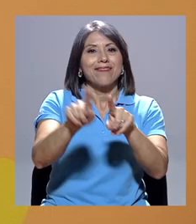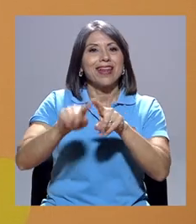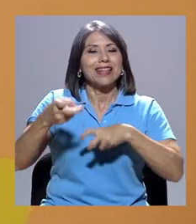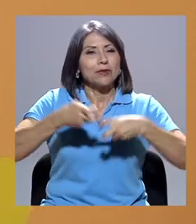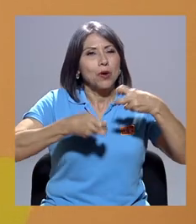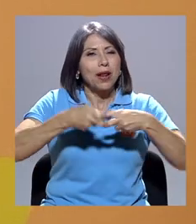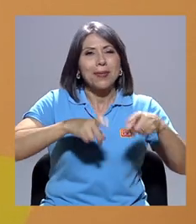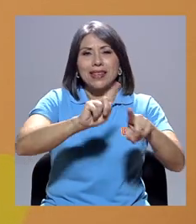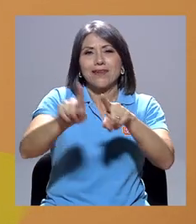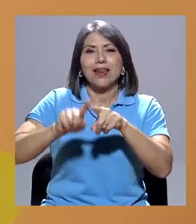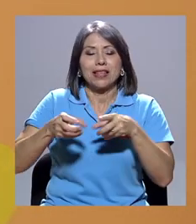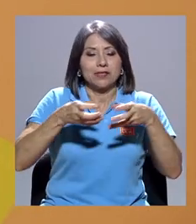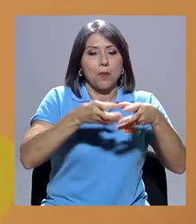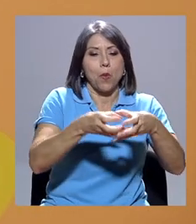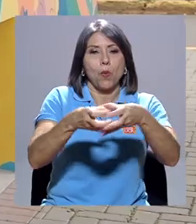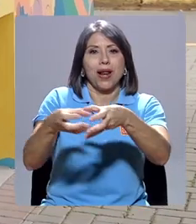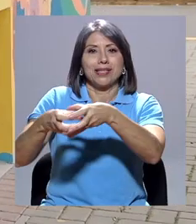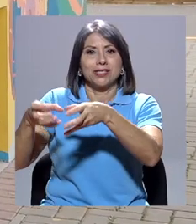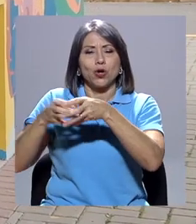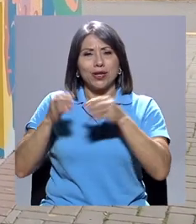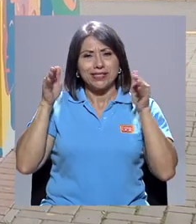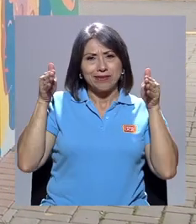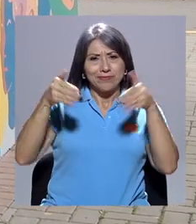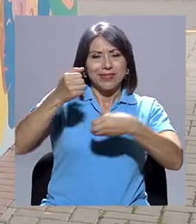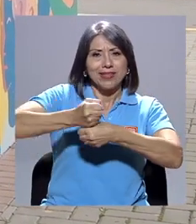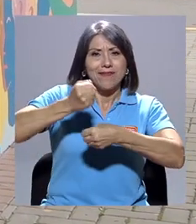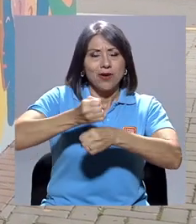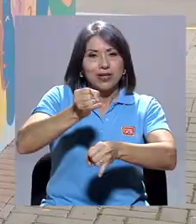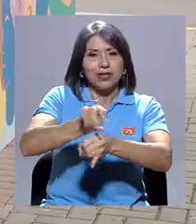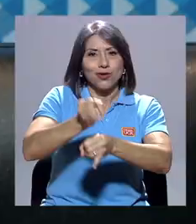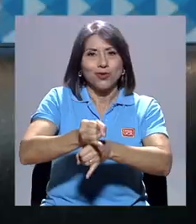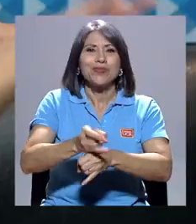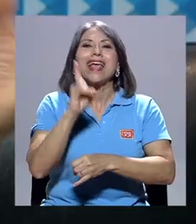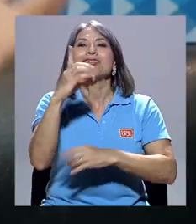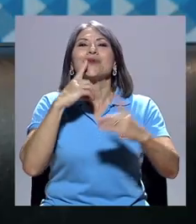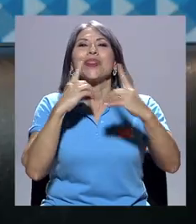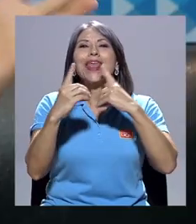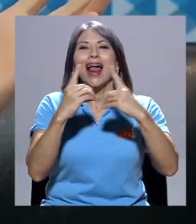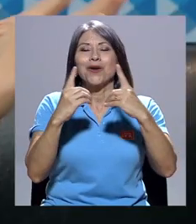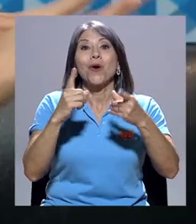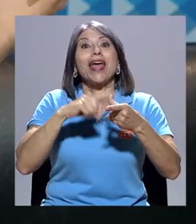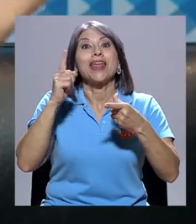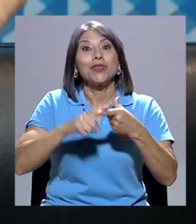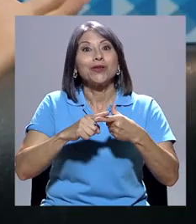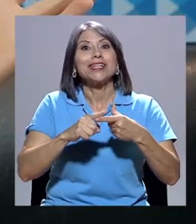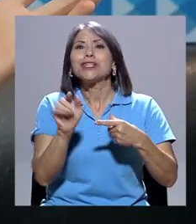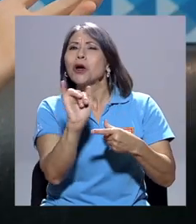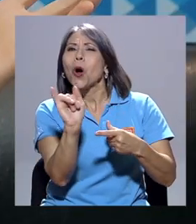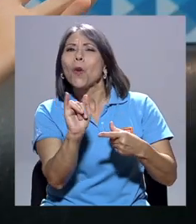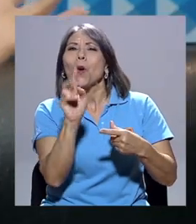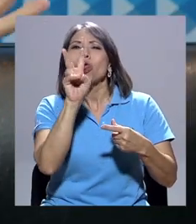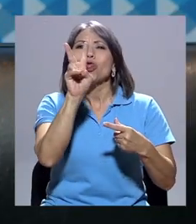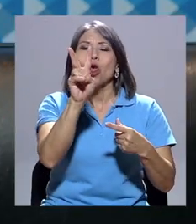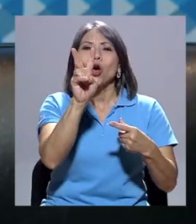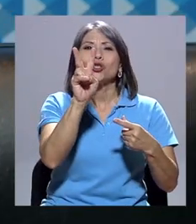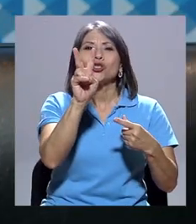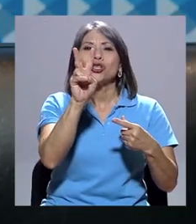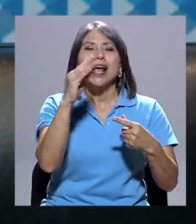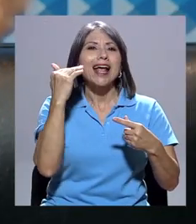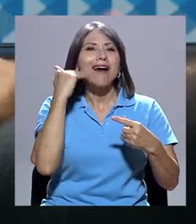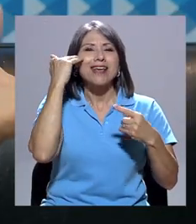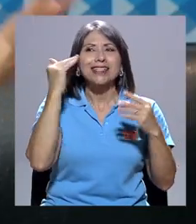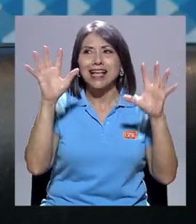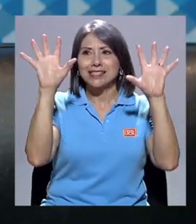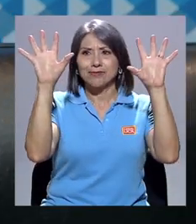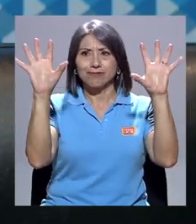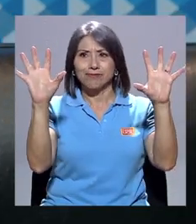las que trata el instituto. Es un diálogo, entonces hay como dos cabezas de cada lado muy grandotas que son las que están hablando y en el medio de